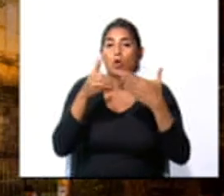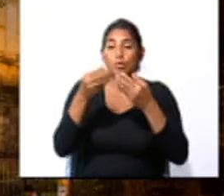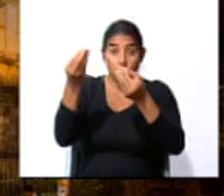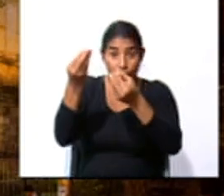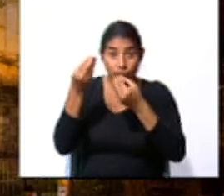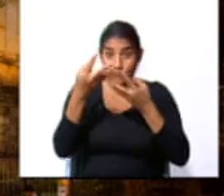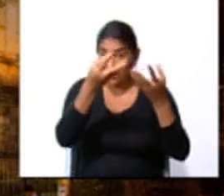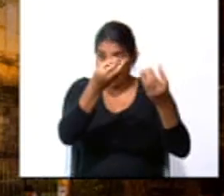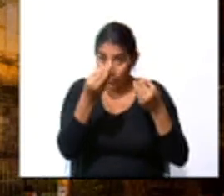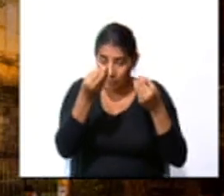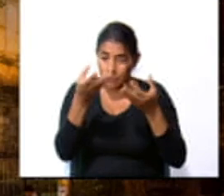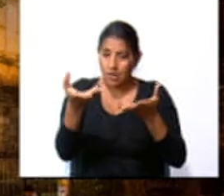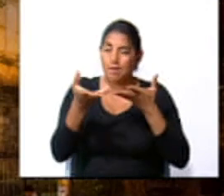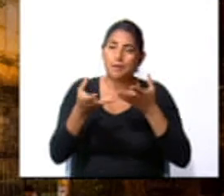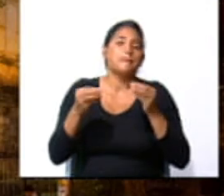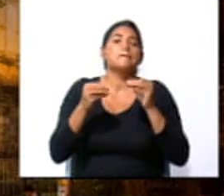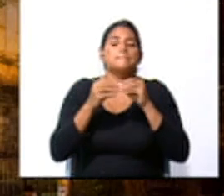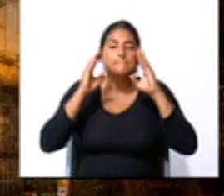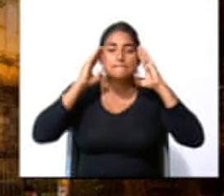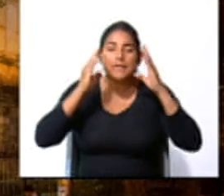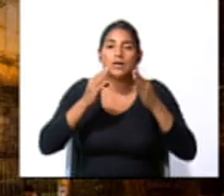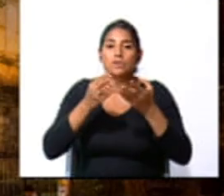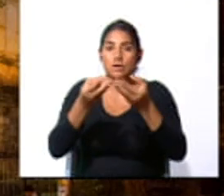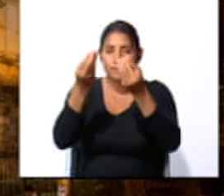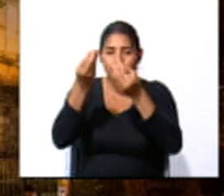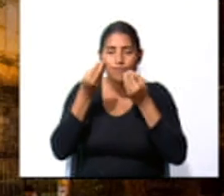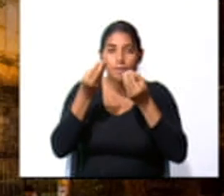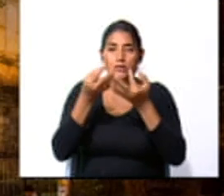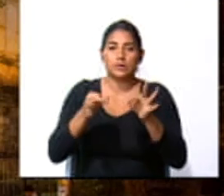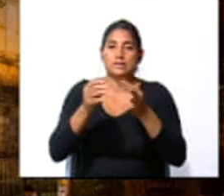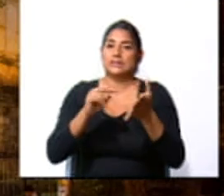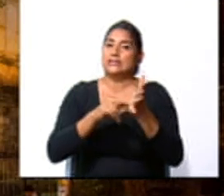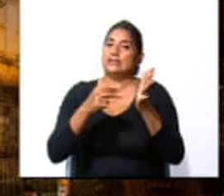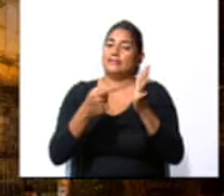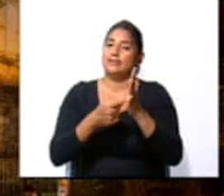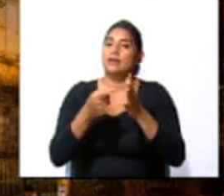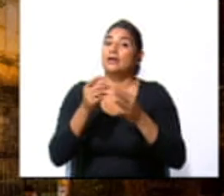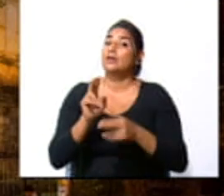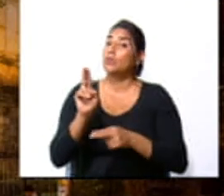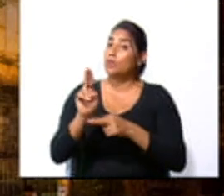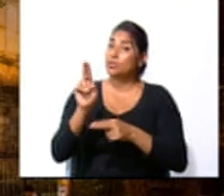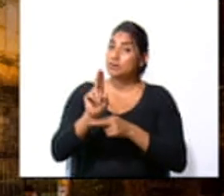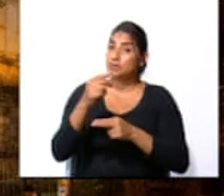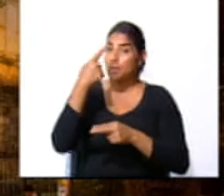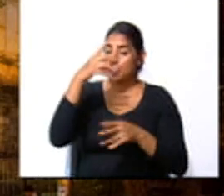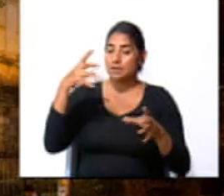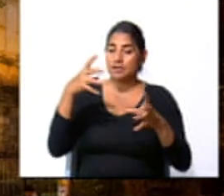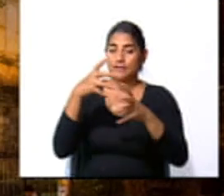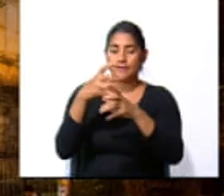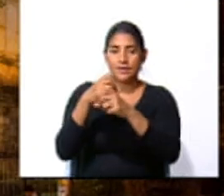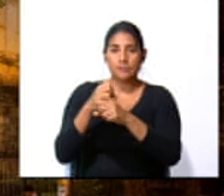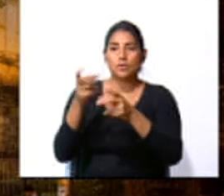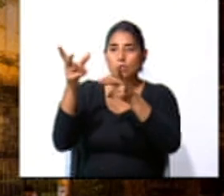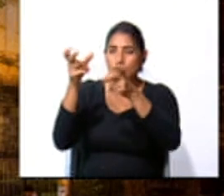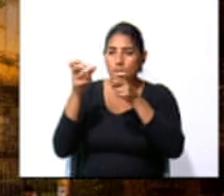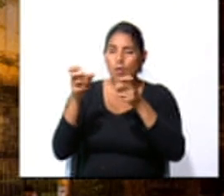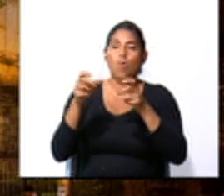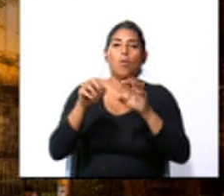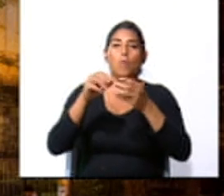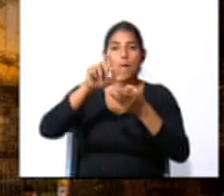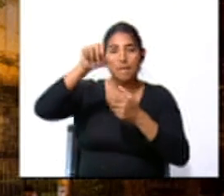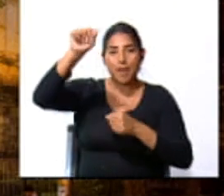información que les aporte mayor contenido o mayor significado es muy útil a la hora de hacer resúmenes, esquemas o mapas